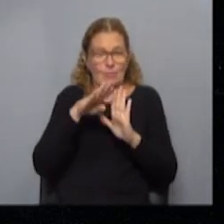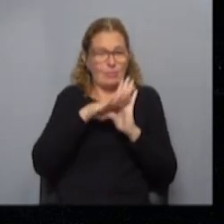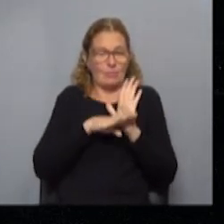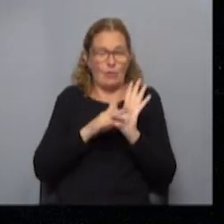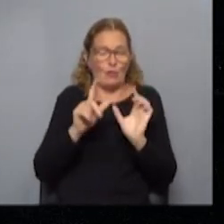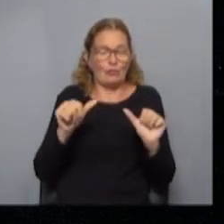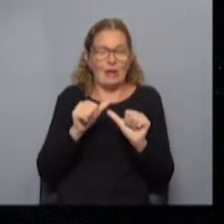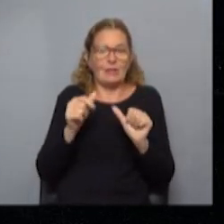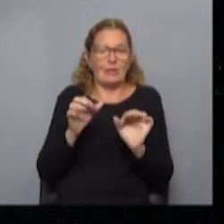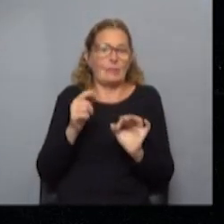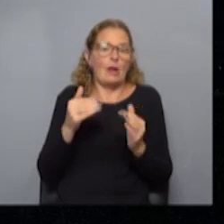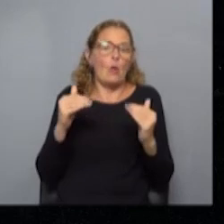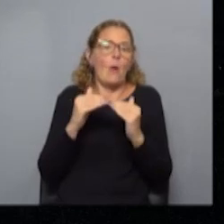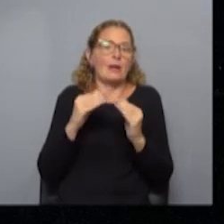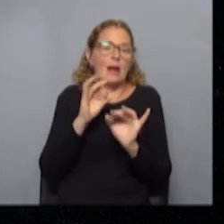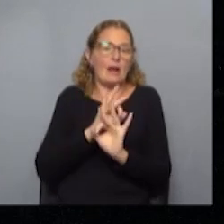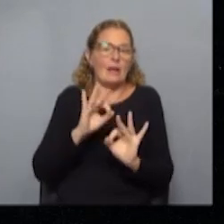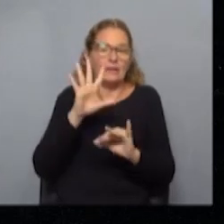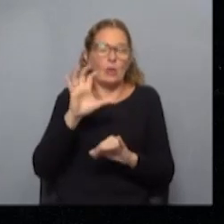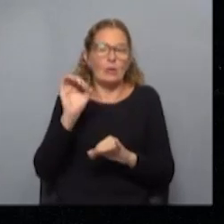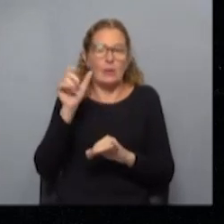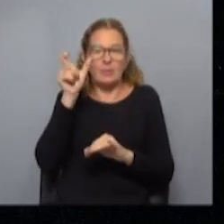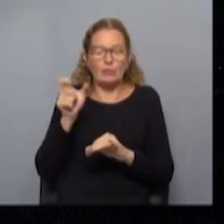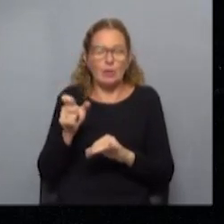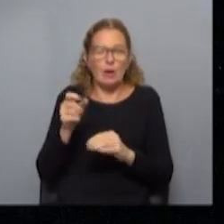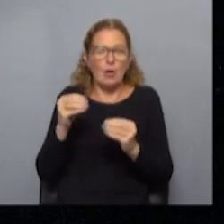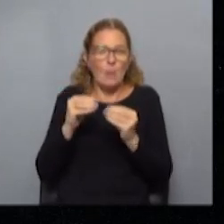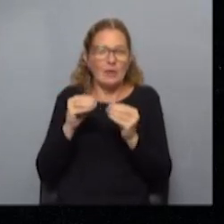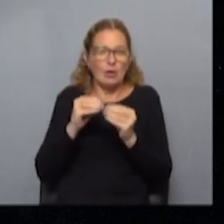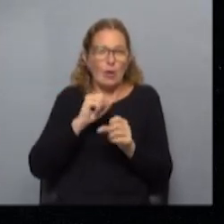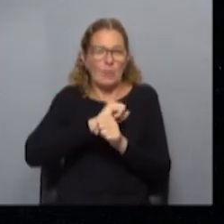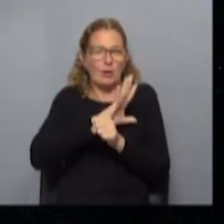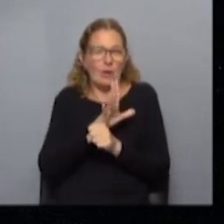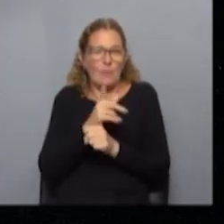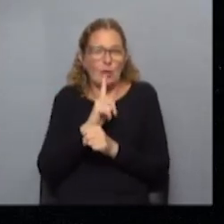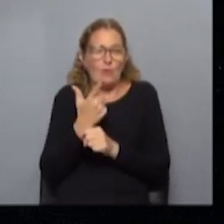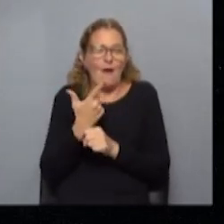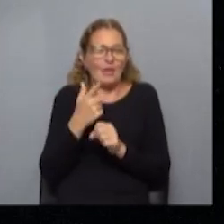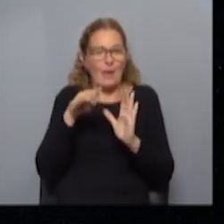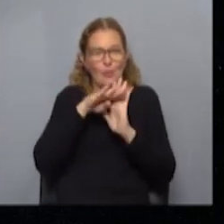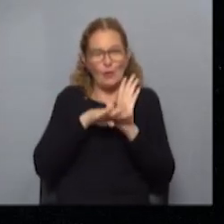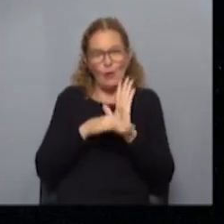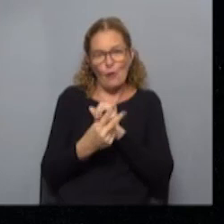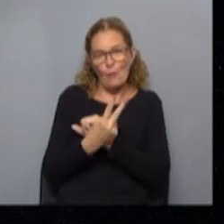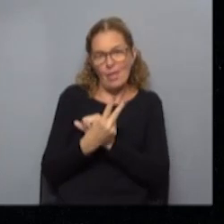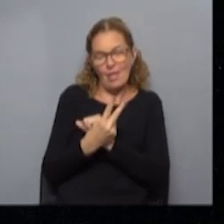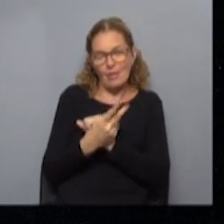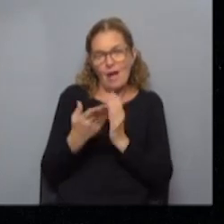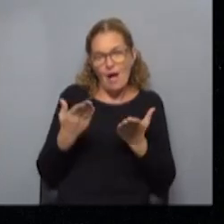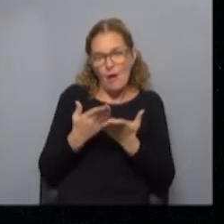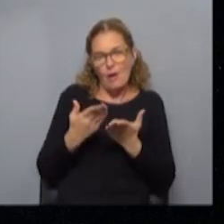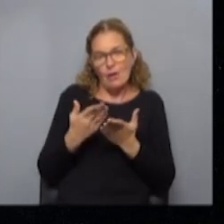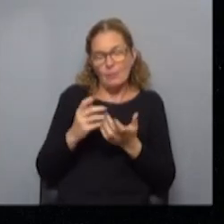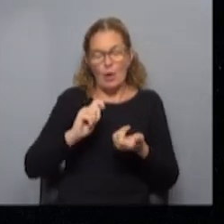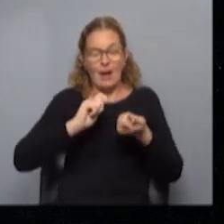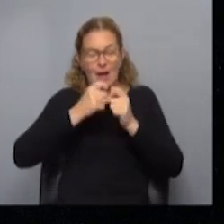mismo que la nada y tuvimos 50 compañeros incovisados por no aplicación de los protocolos bueno ahora estamos tratando de